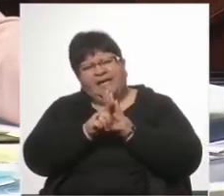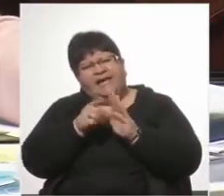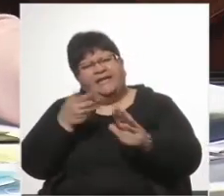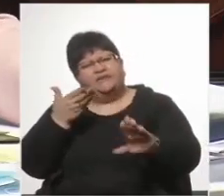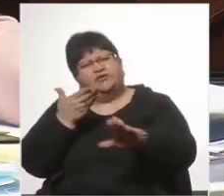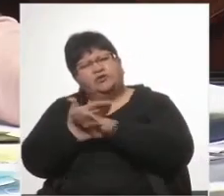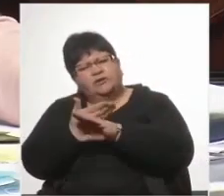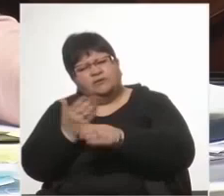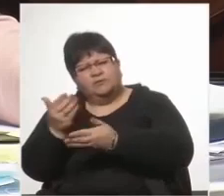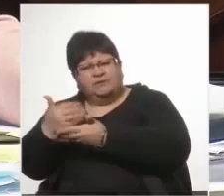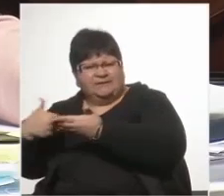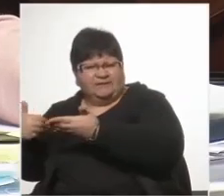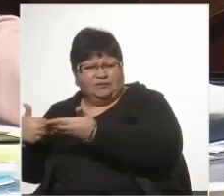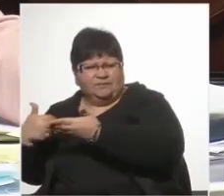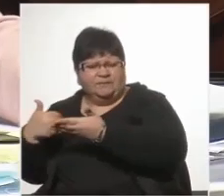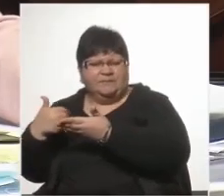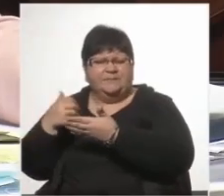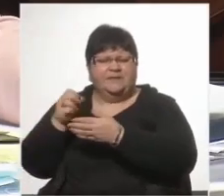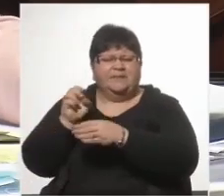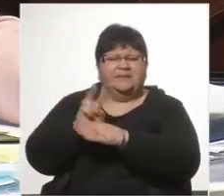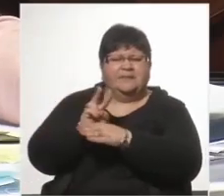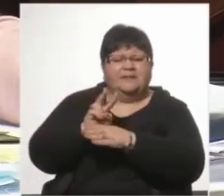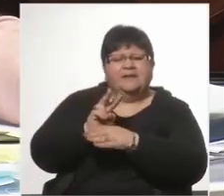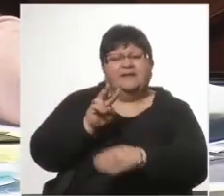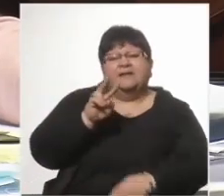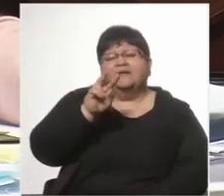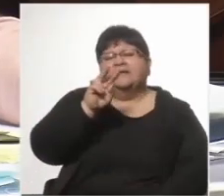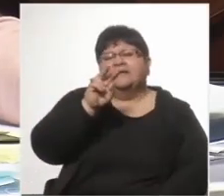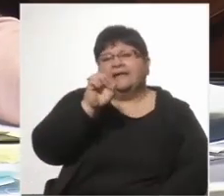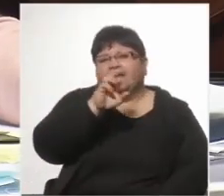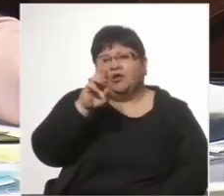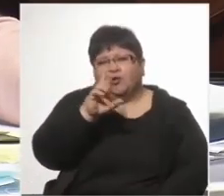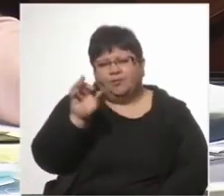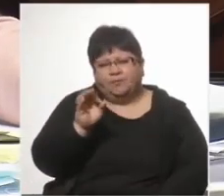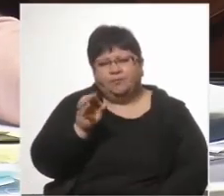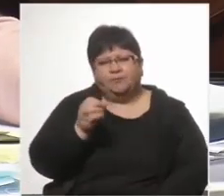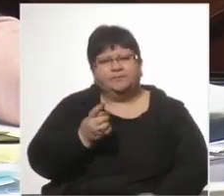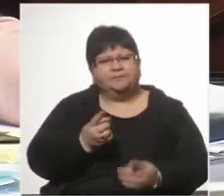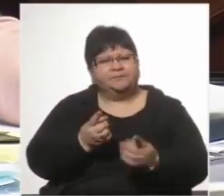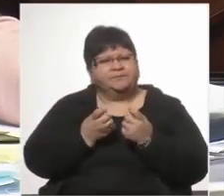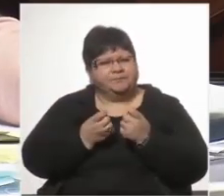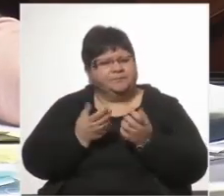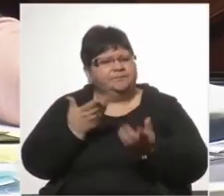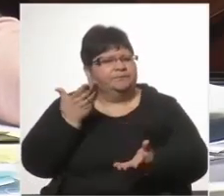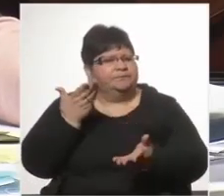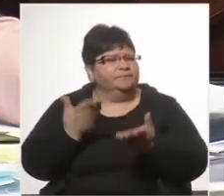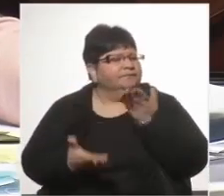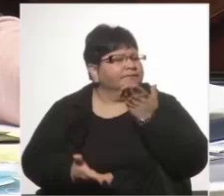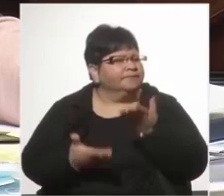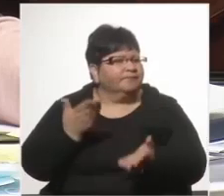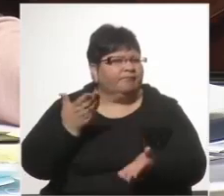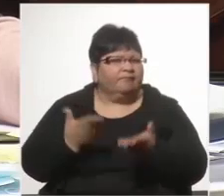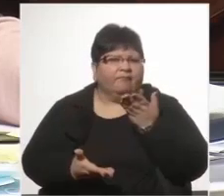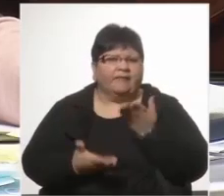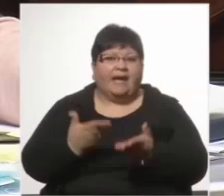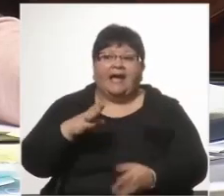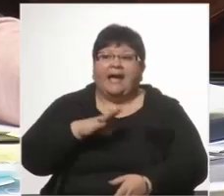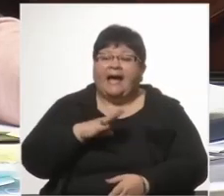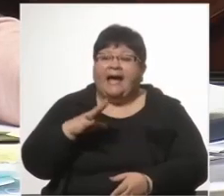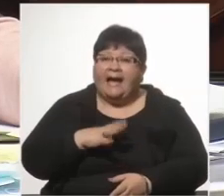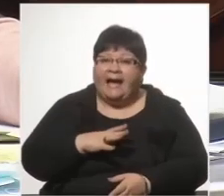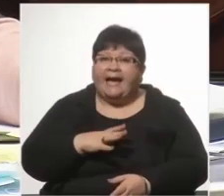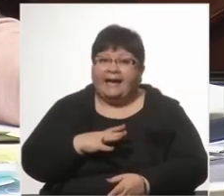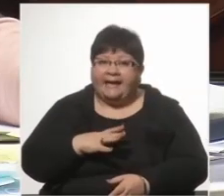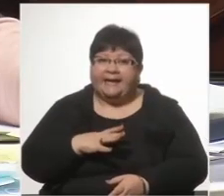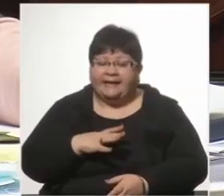del senador Erro? Porque lo que nosotros tenemos que evaluar, señora Presidente, es si hay elementos de formación de